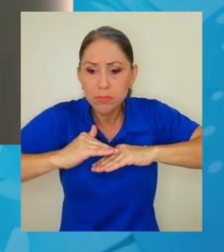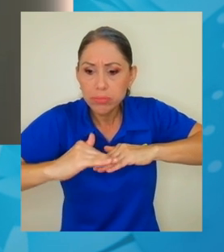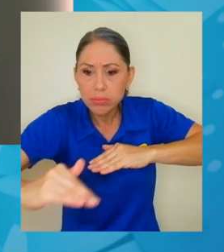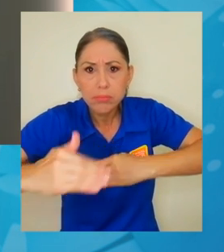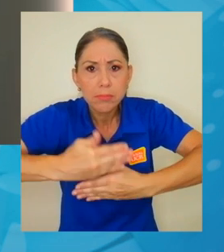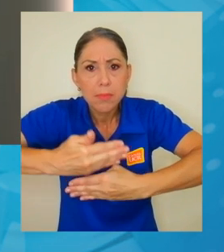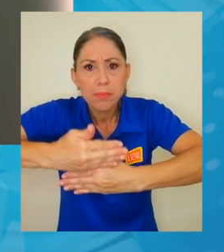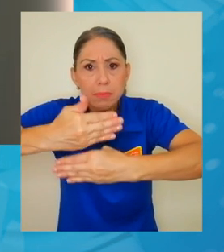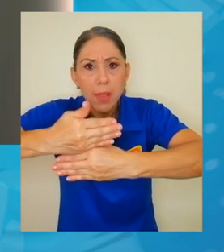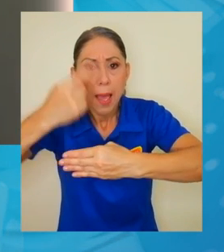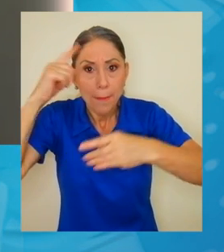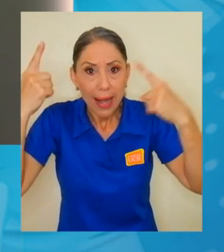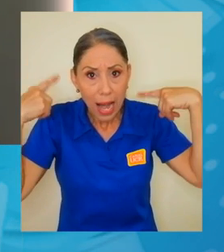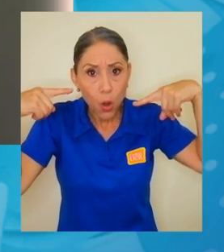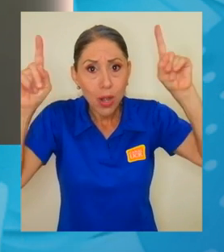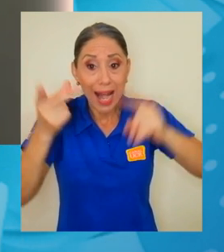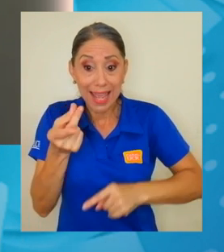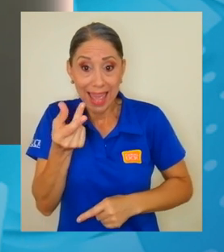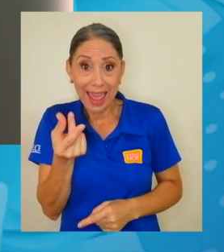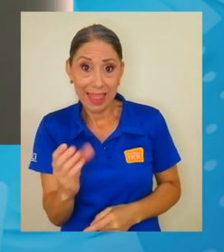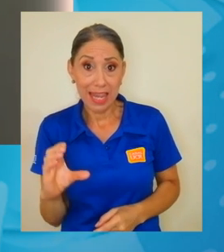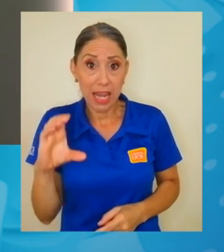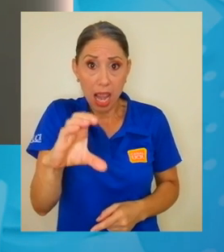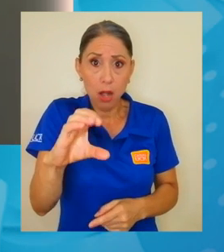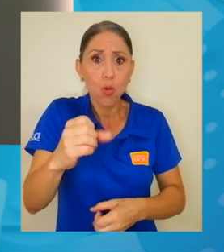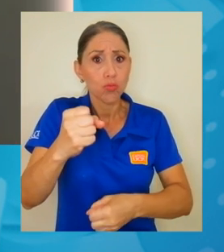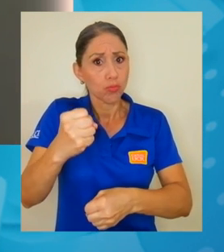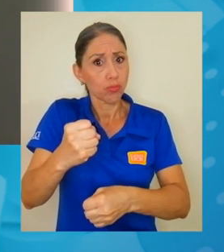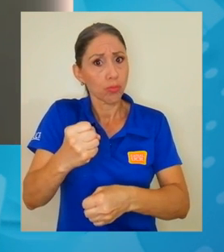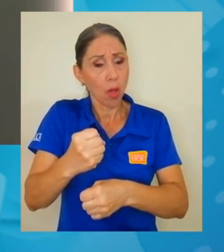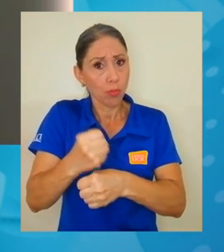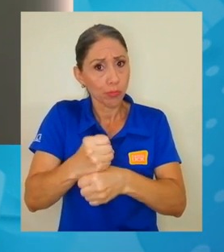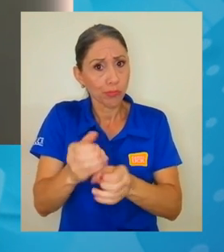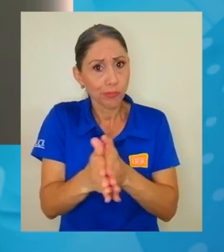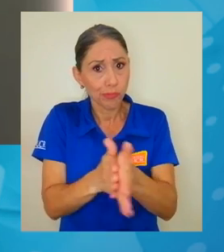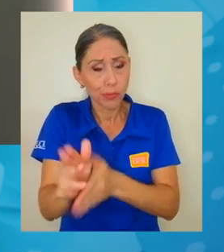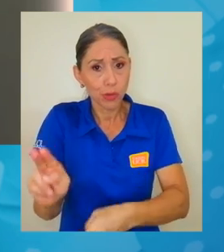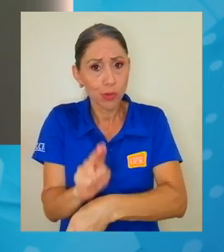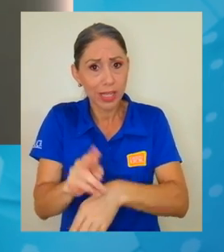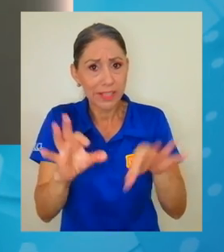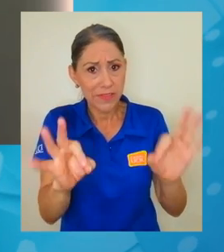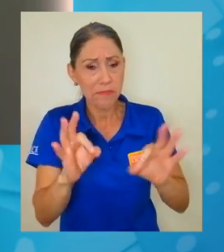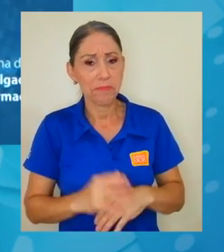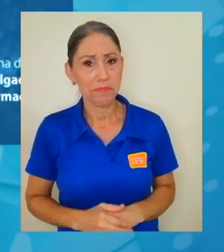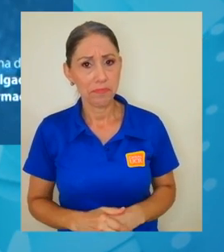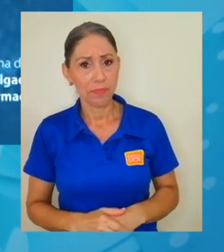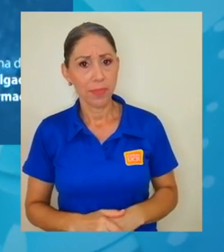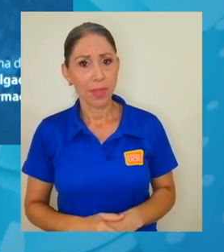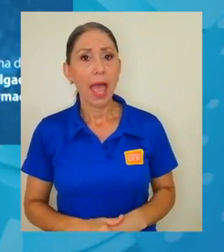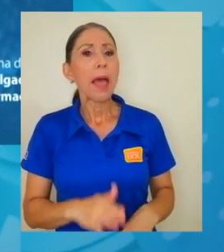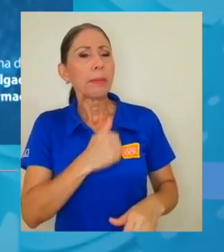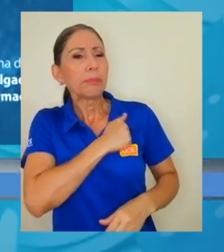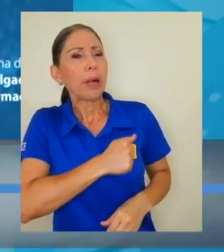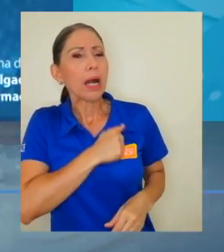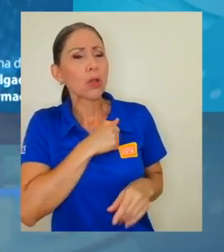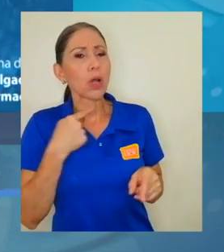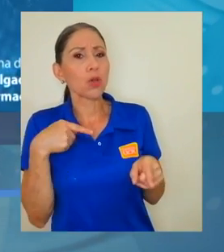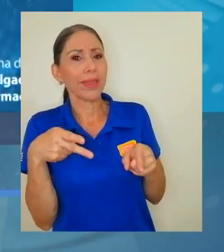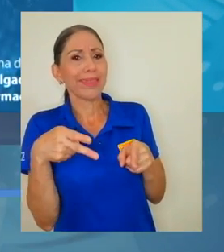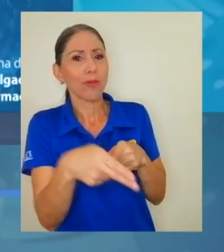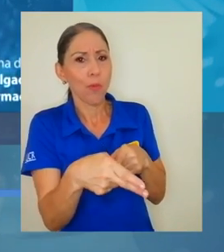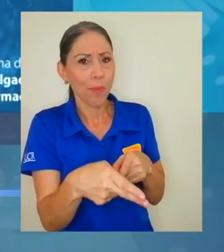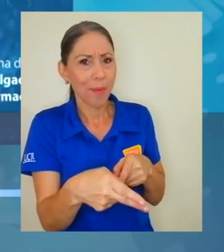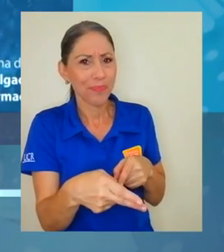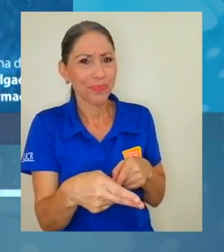la eficiencia de la inversión pública en el tema de carreteras. Alejandro, precisamente, perdón que lo interrumpa, porque